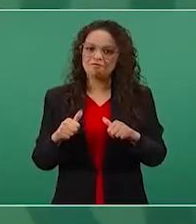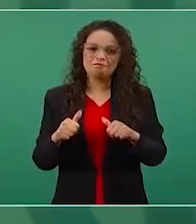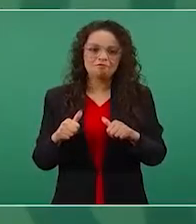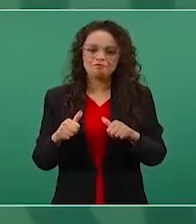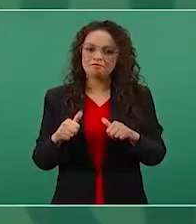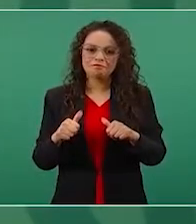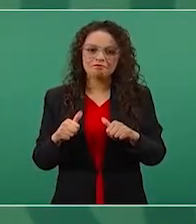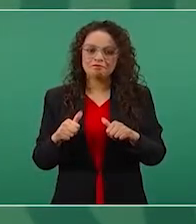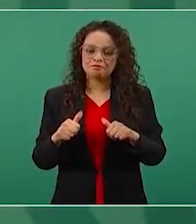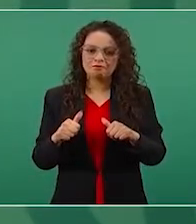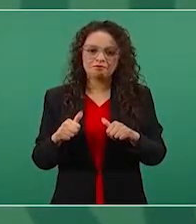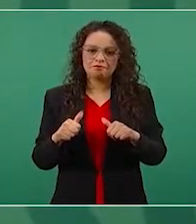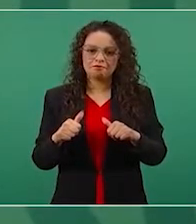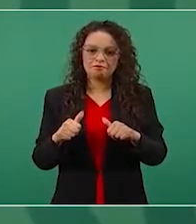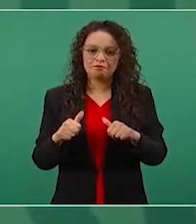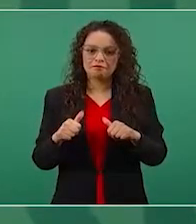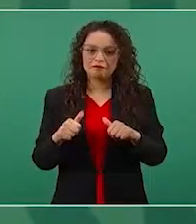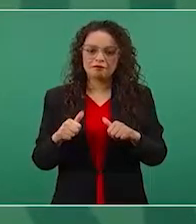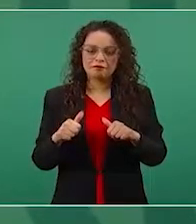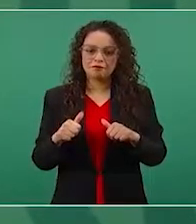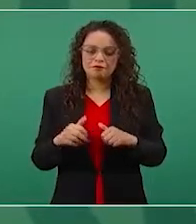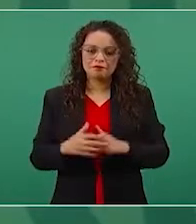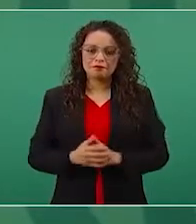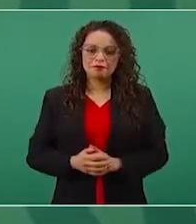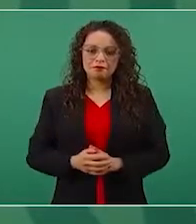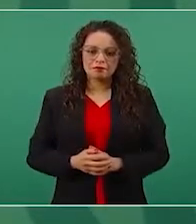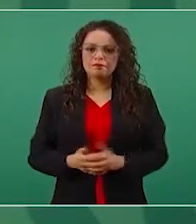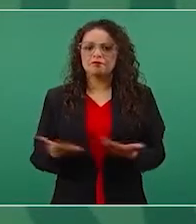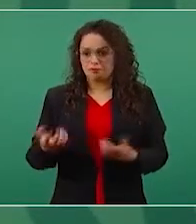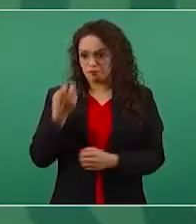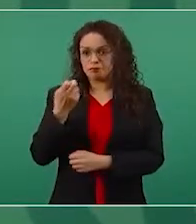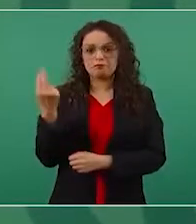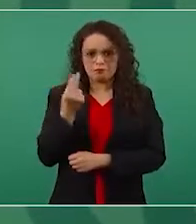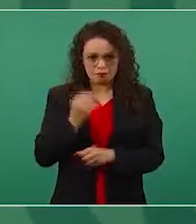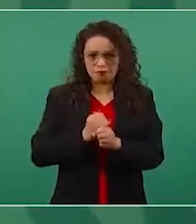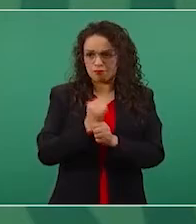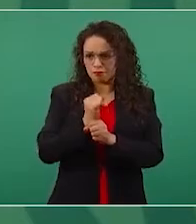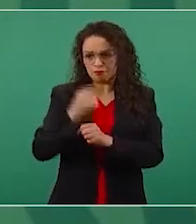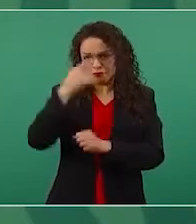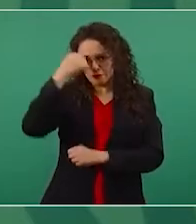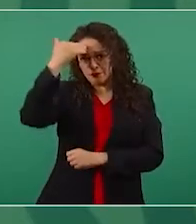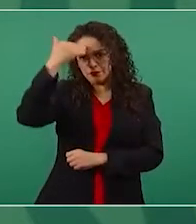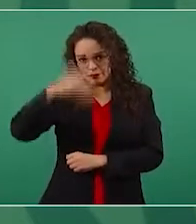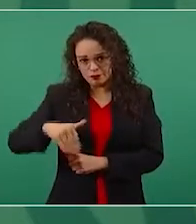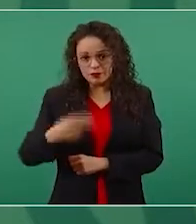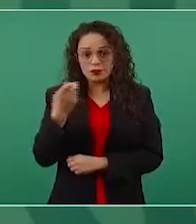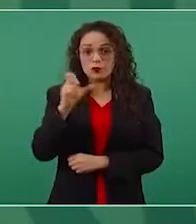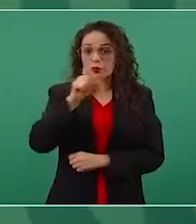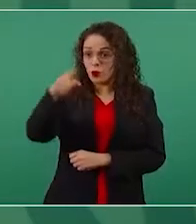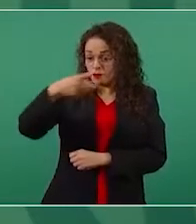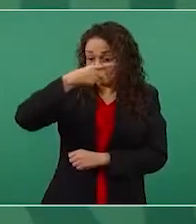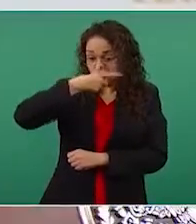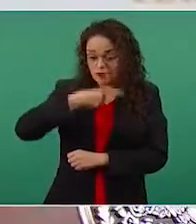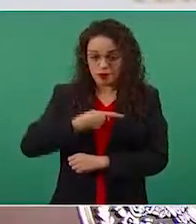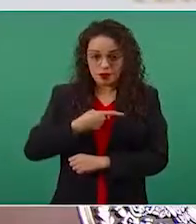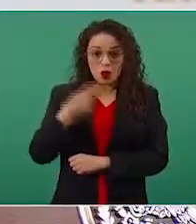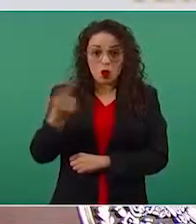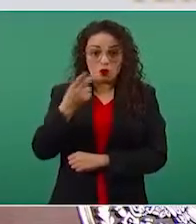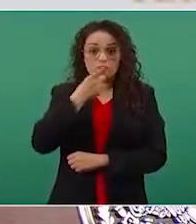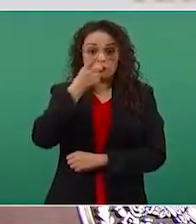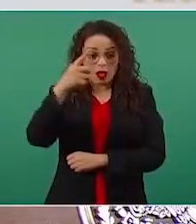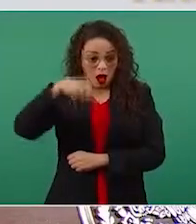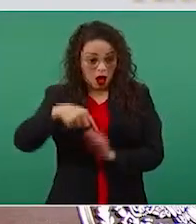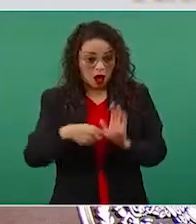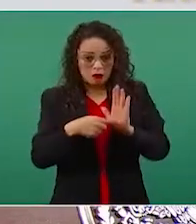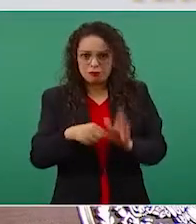Entonces, que se aclare. Por eso, Sara, cuando me dices usted dijo aquí claro